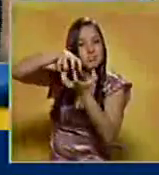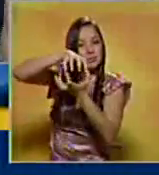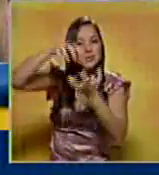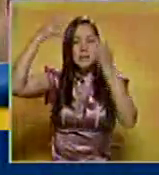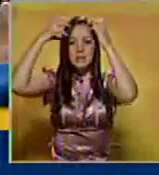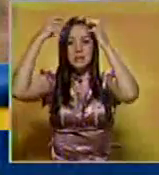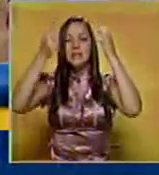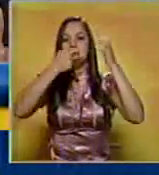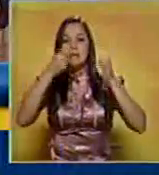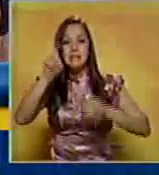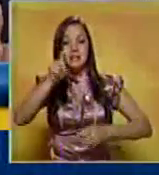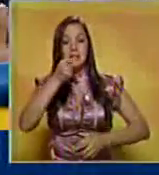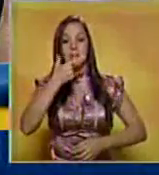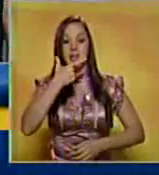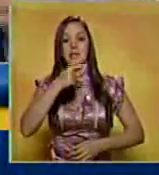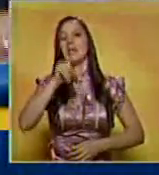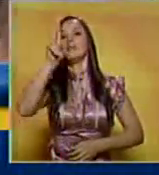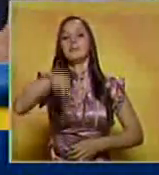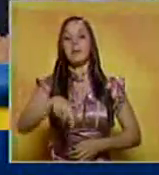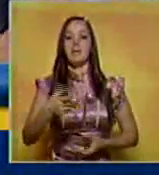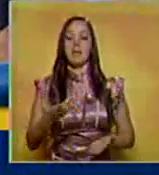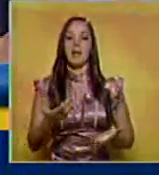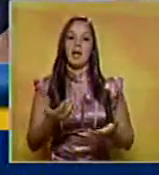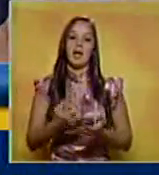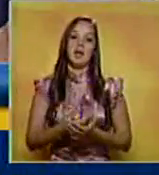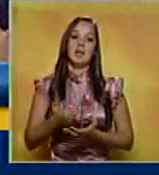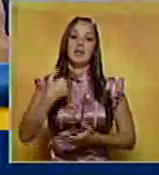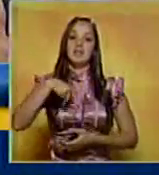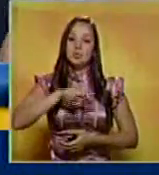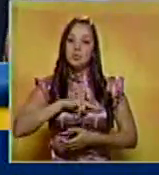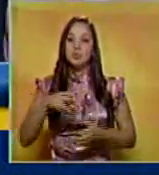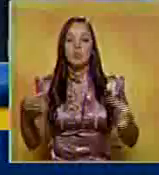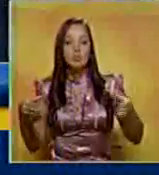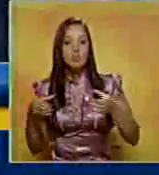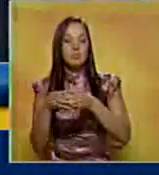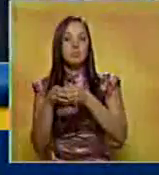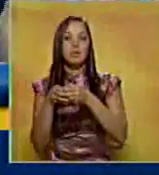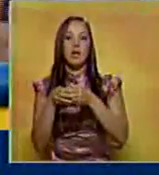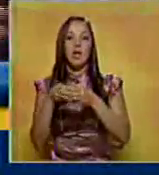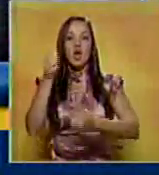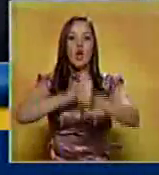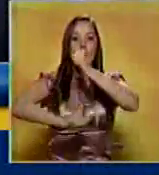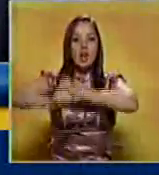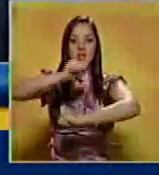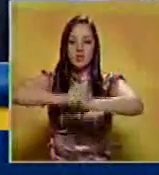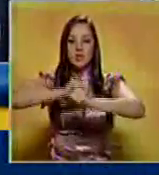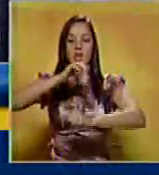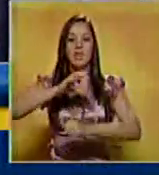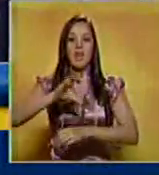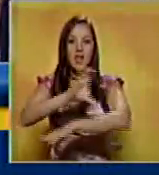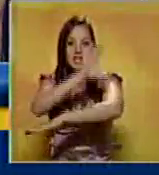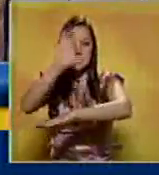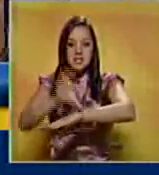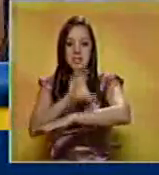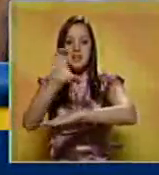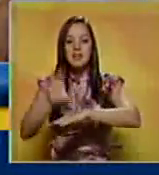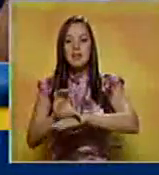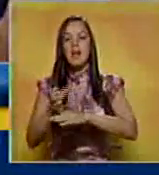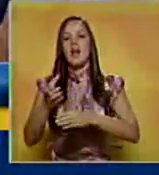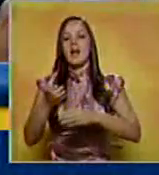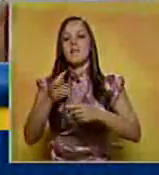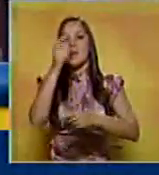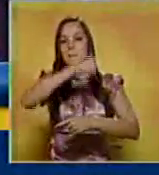enfermedades crónicas no transmisibles, por las cuales nos hemos venido reuniendo con las sociedades científicas de endocrinología,